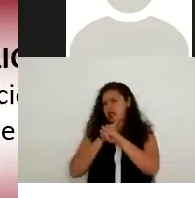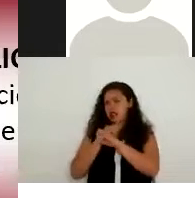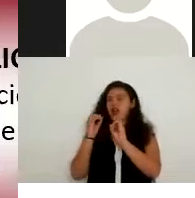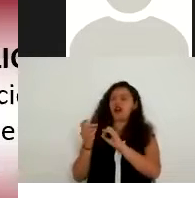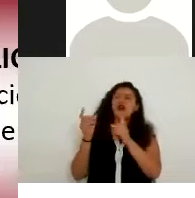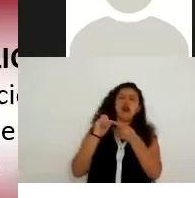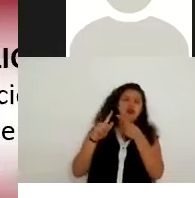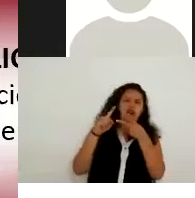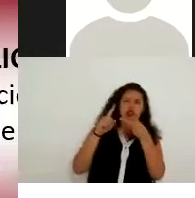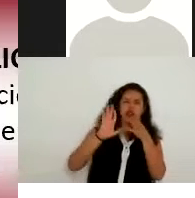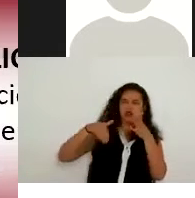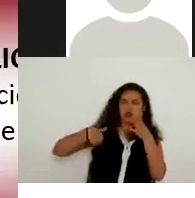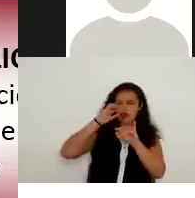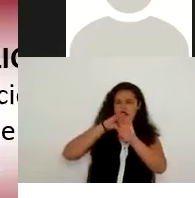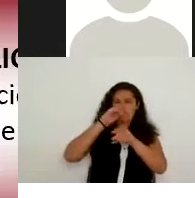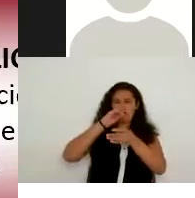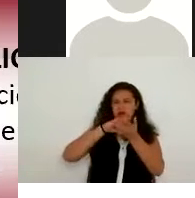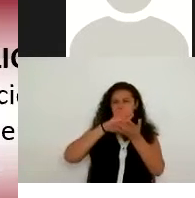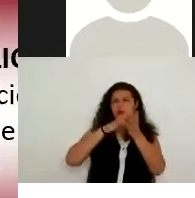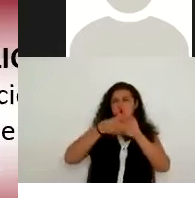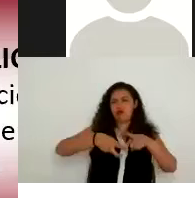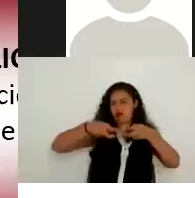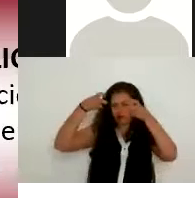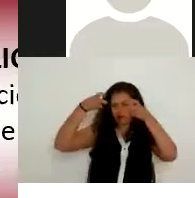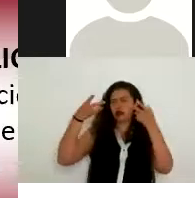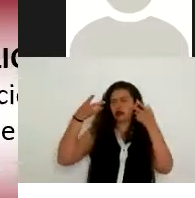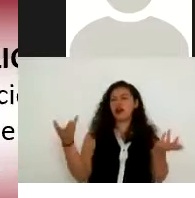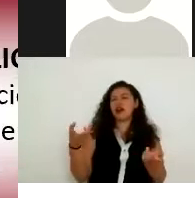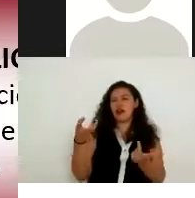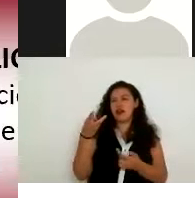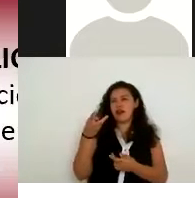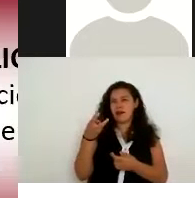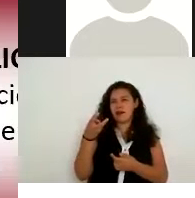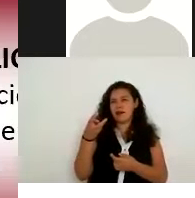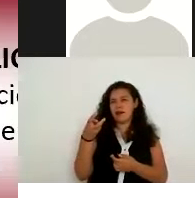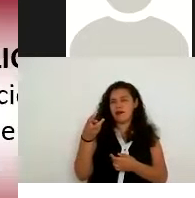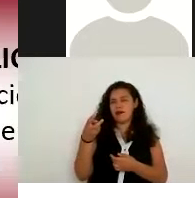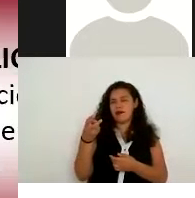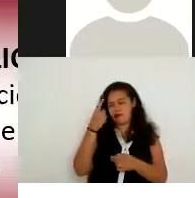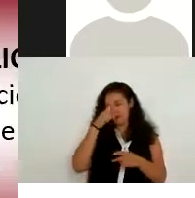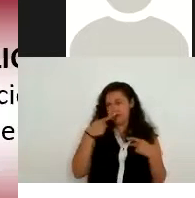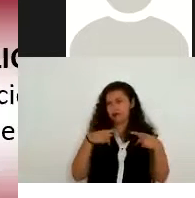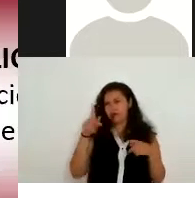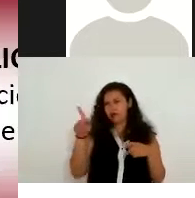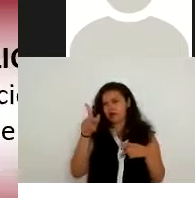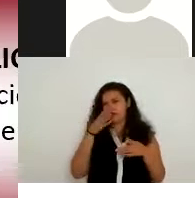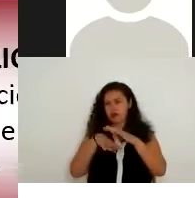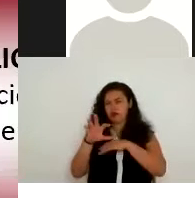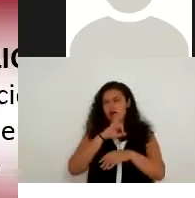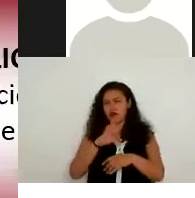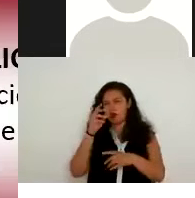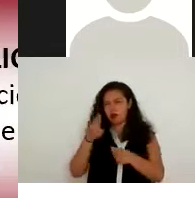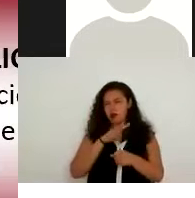fue publicado en algún medio y ahí es una fuente de acceso público es información personal pero que ya podemos